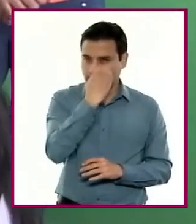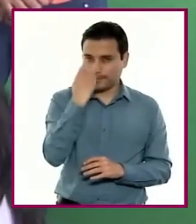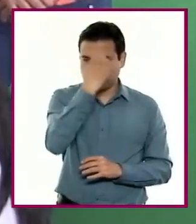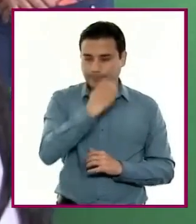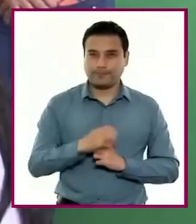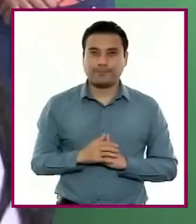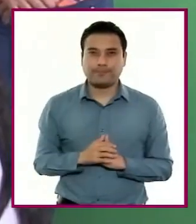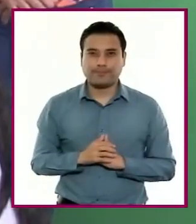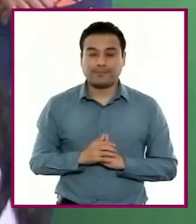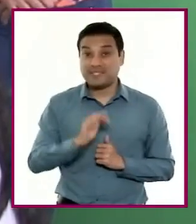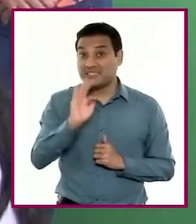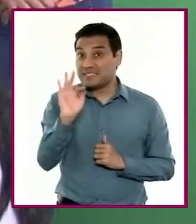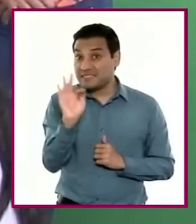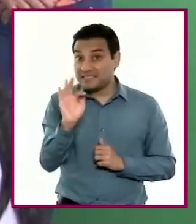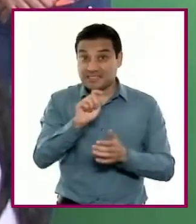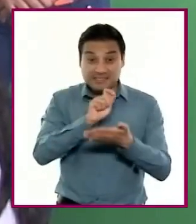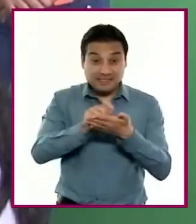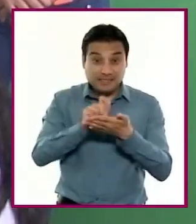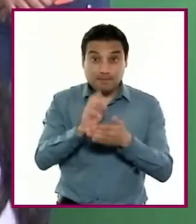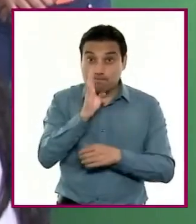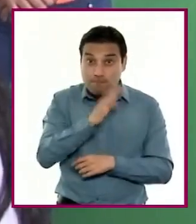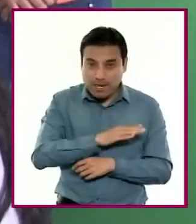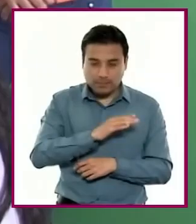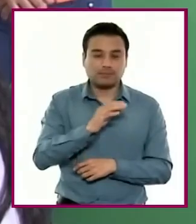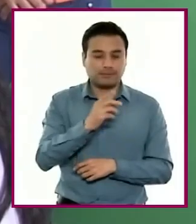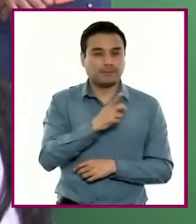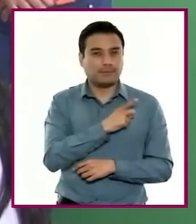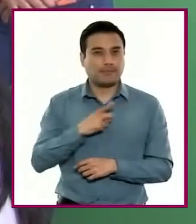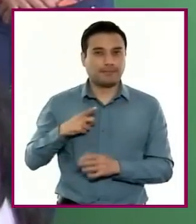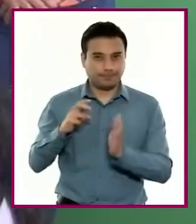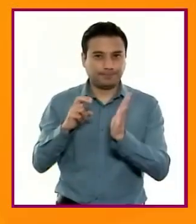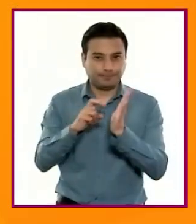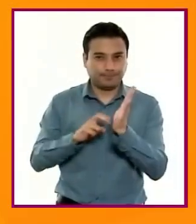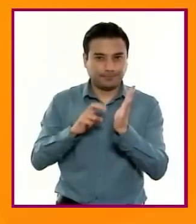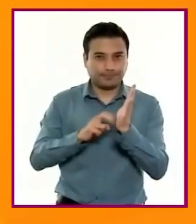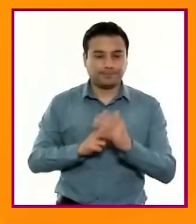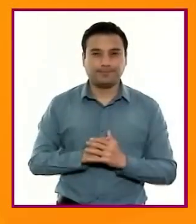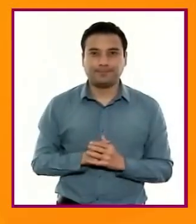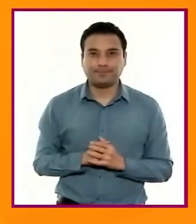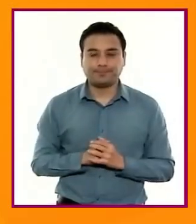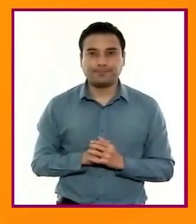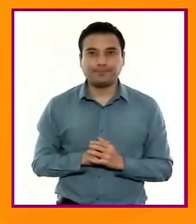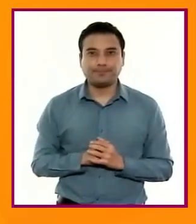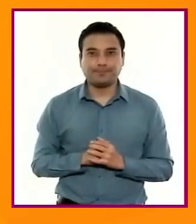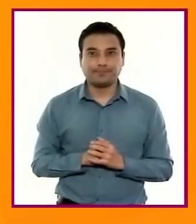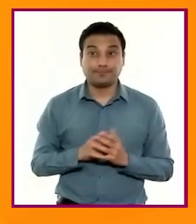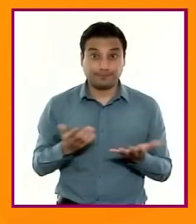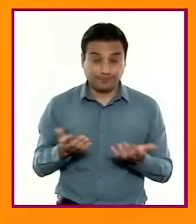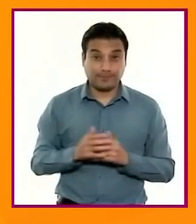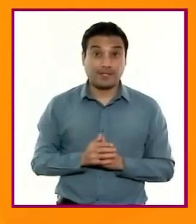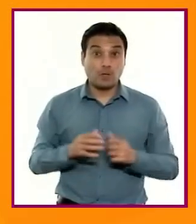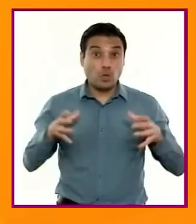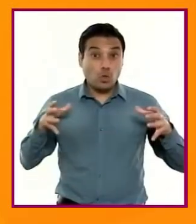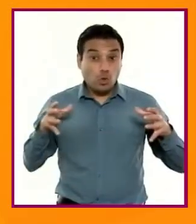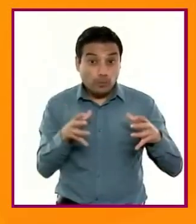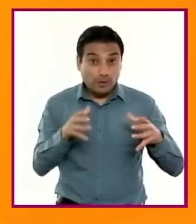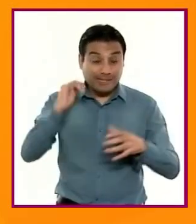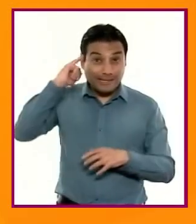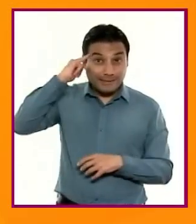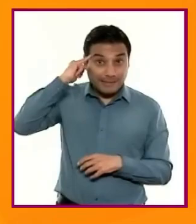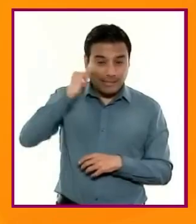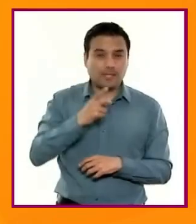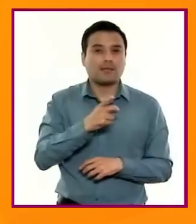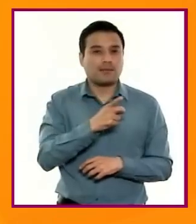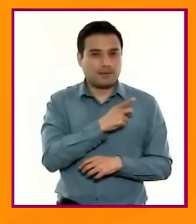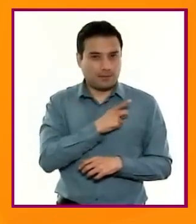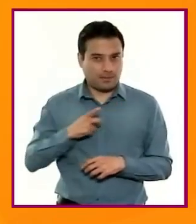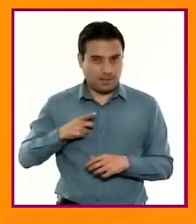y de no ser así, distinguir lo que es necesario mejorar. En particular, en el medio indígena, se favorecen las prácticas orales